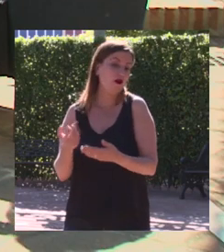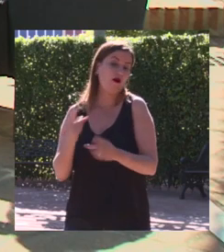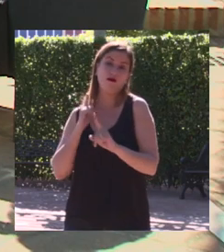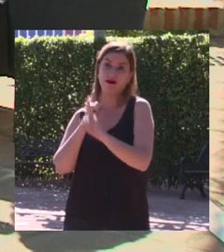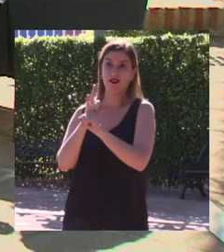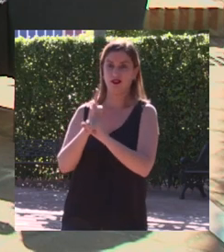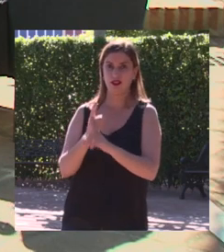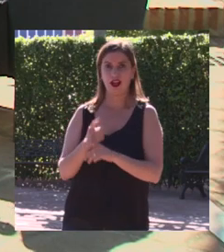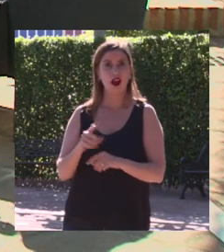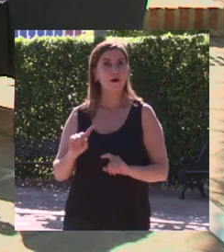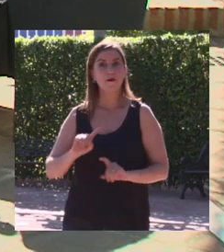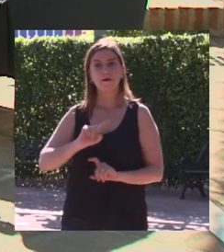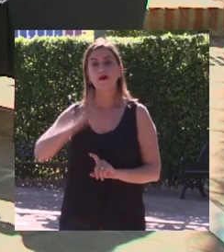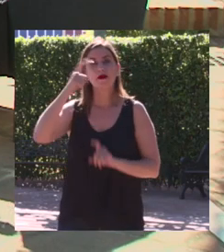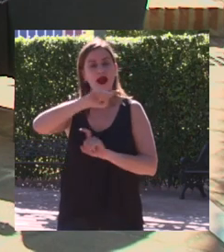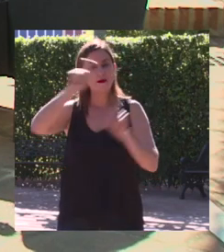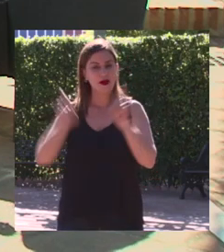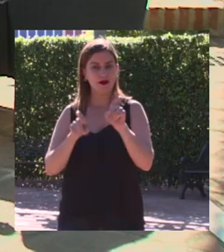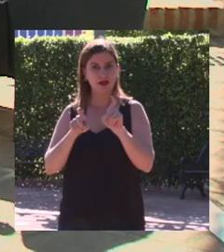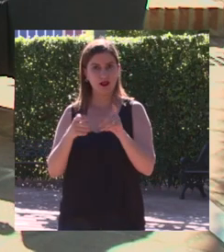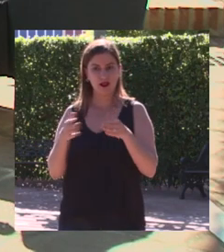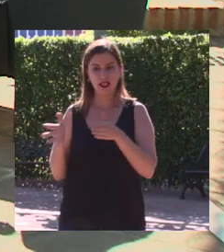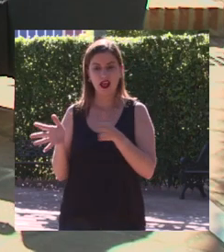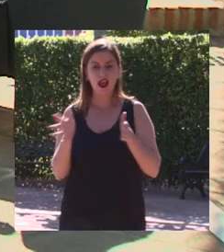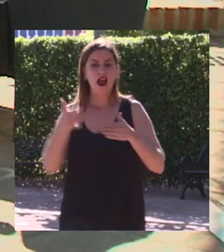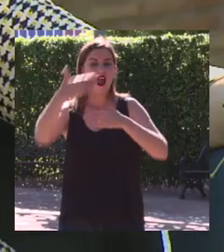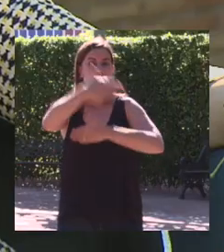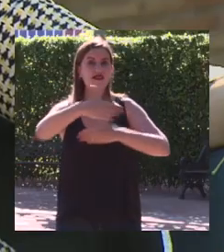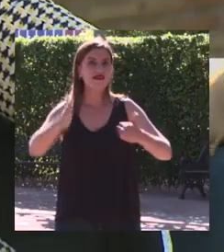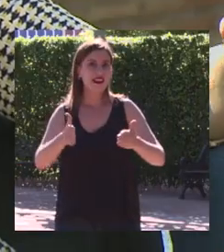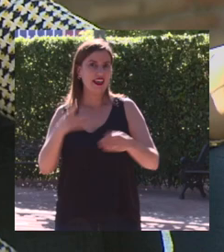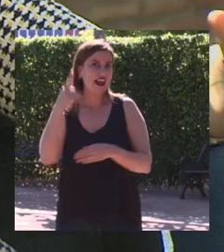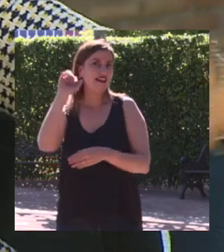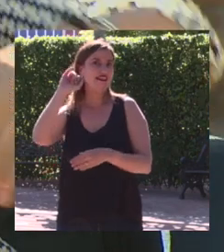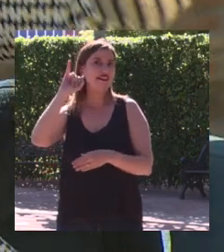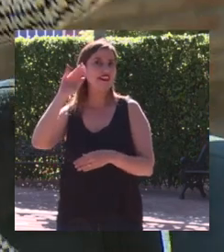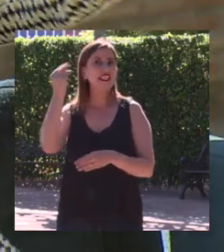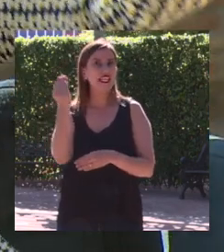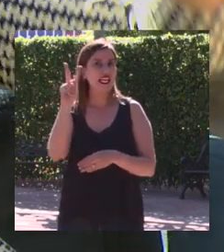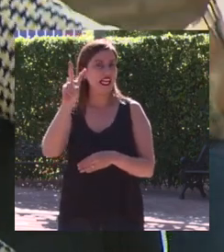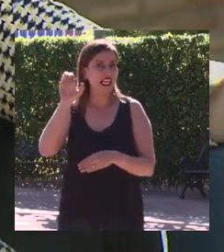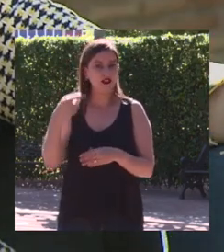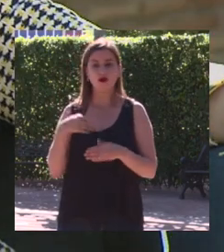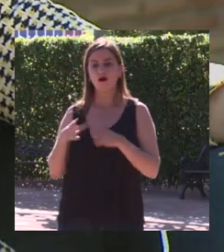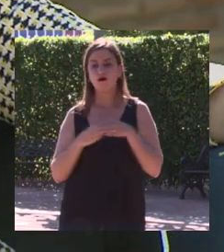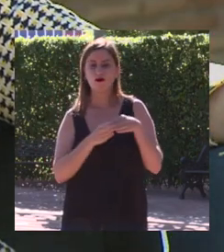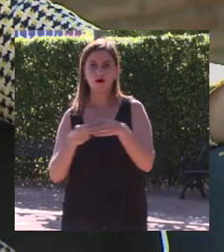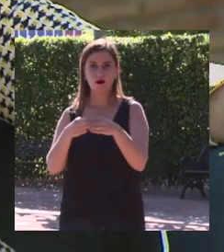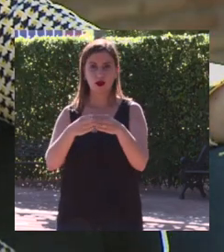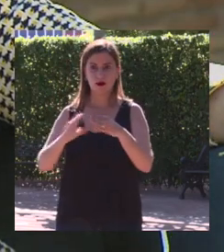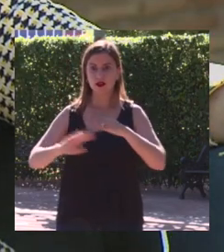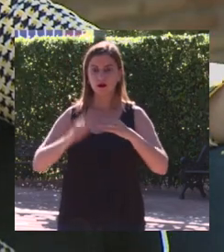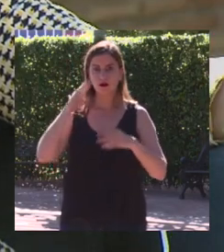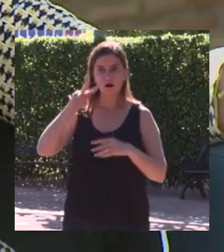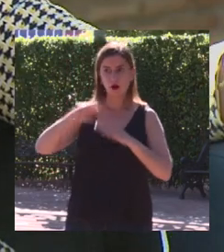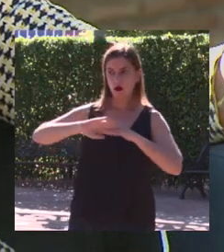esa primera parte de su pregunta cuando dice cuando sales del resguardo del dique es verdad tú estás navegando y de repente te encuentras con unas grandes